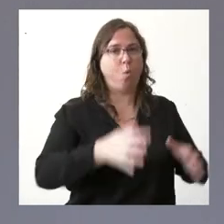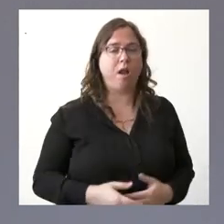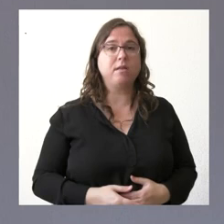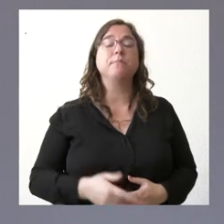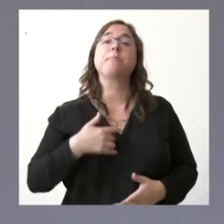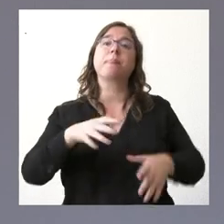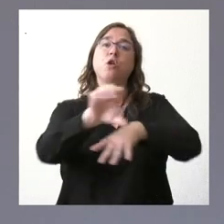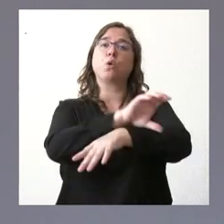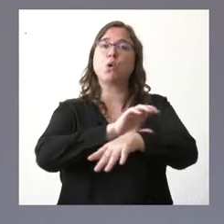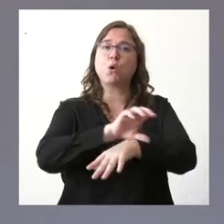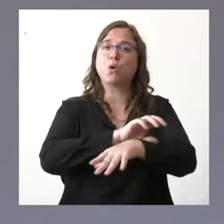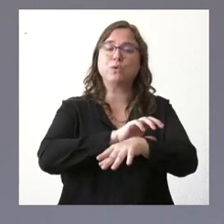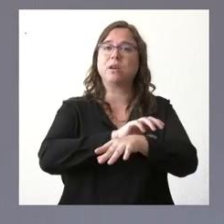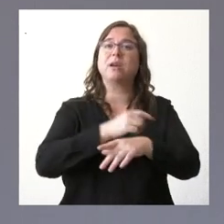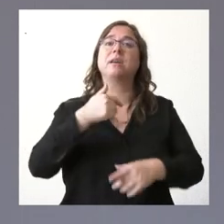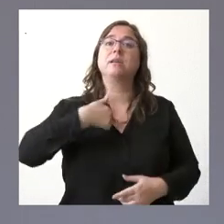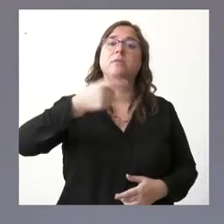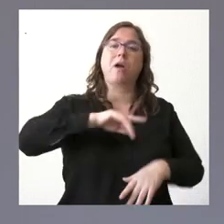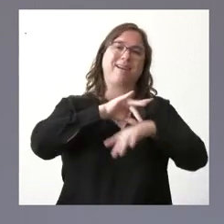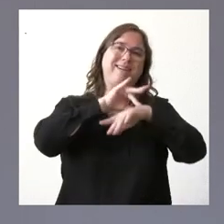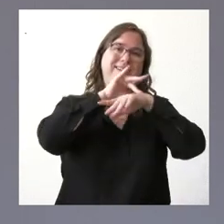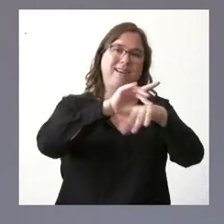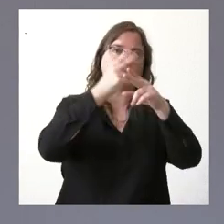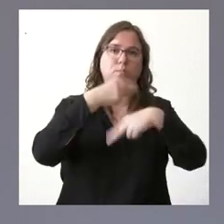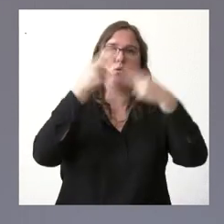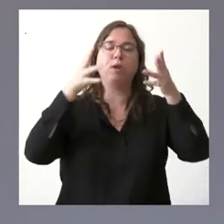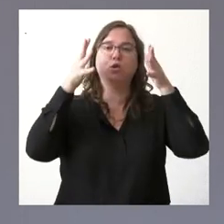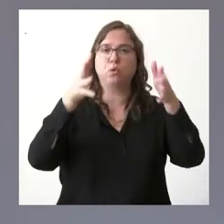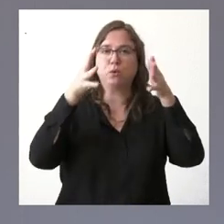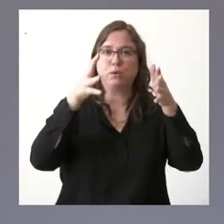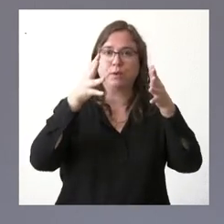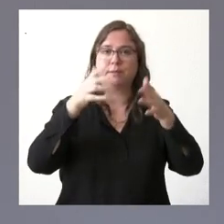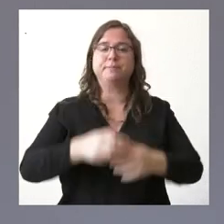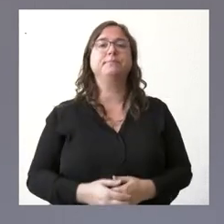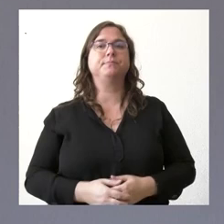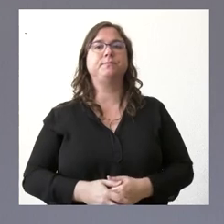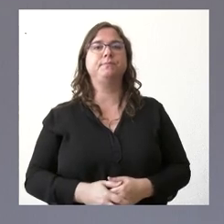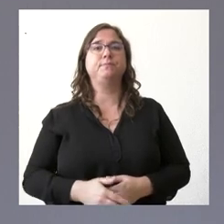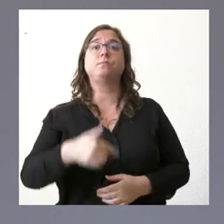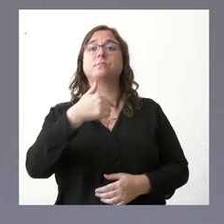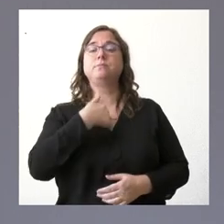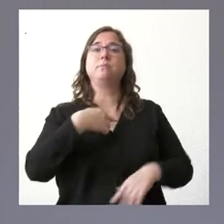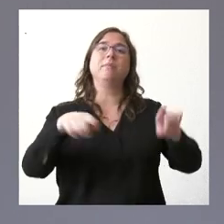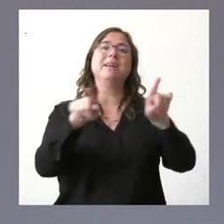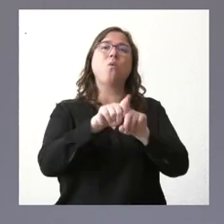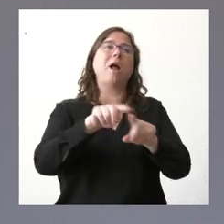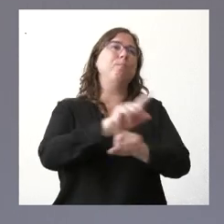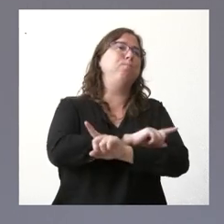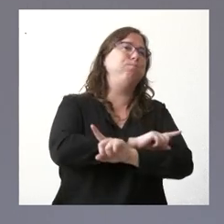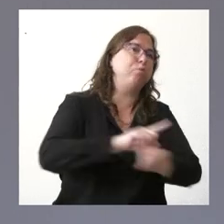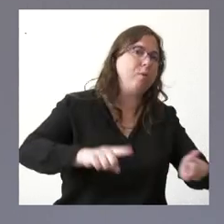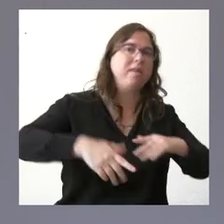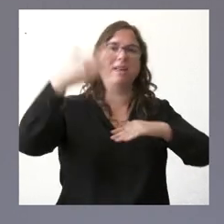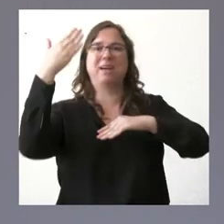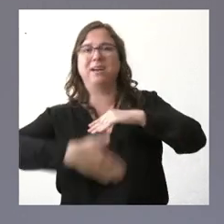consejería se publican las guías de recomendaciones no van en el sentido de prohibir ni de limitar